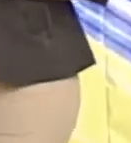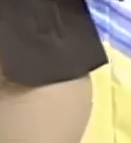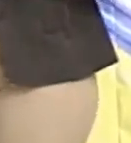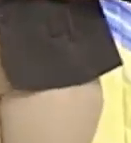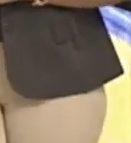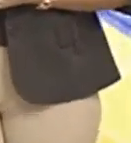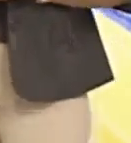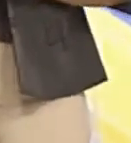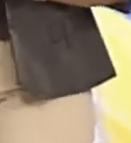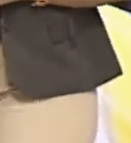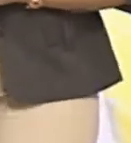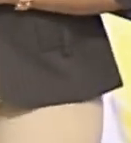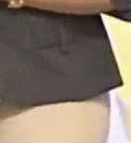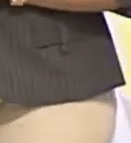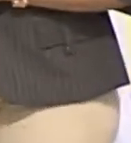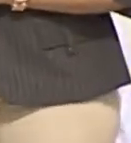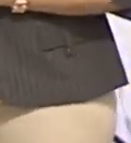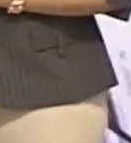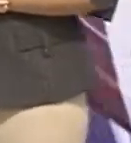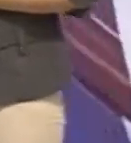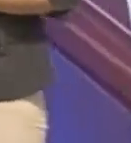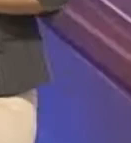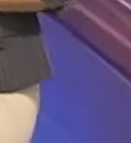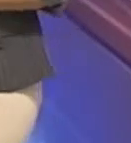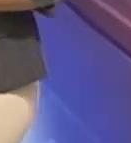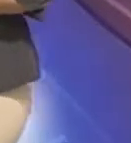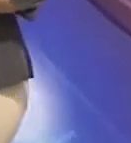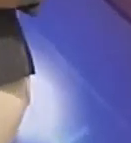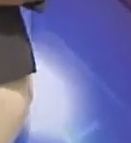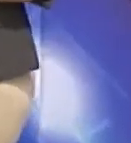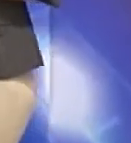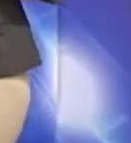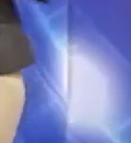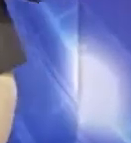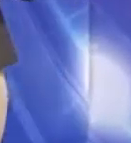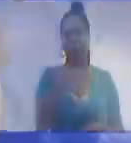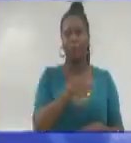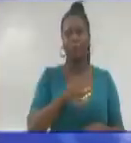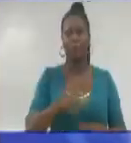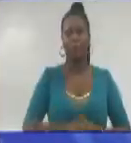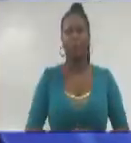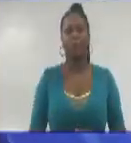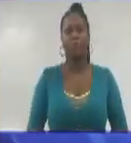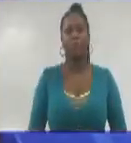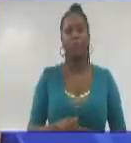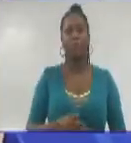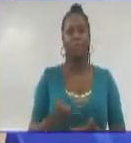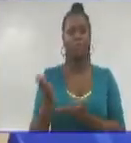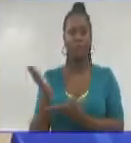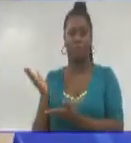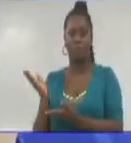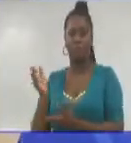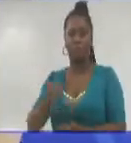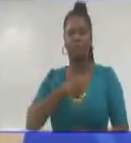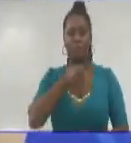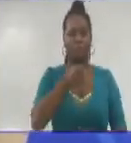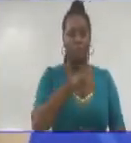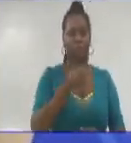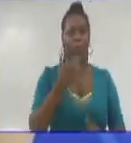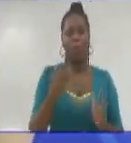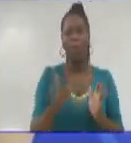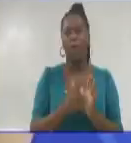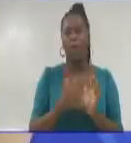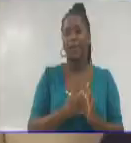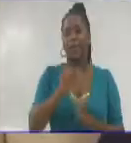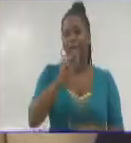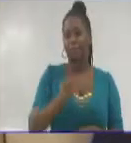Saludos amigos, inicia el informativo a tiempo con lo que es noticia en la provincia, Cuba y el mundo. A mi lado mi colega Cristian Nay. Buenas tardes